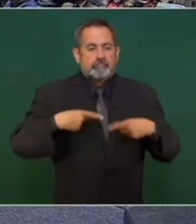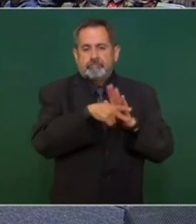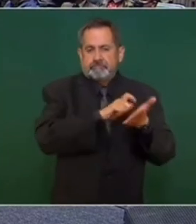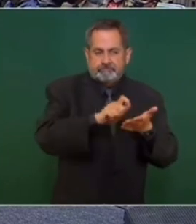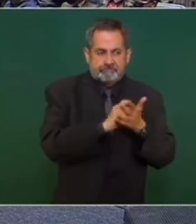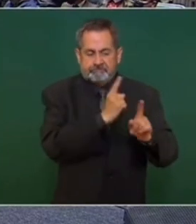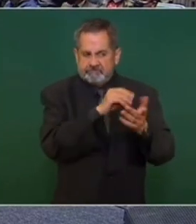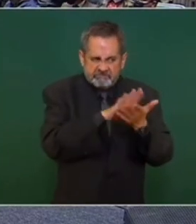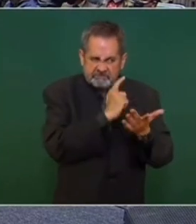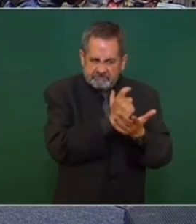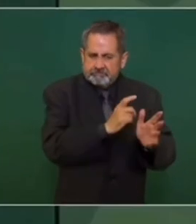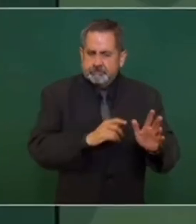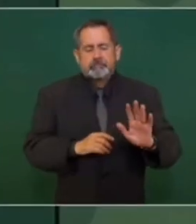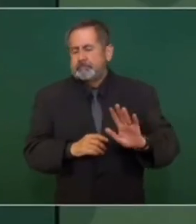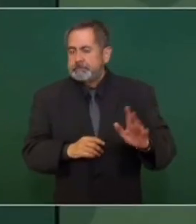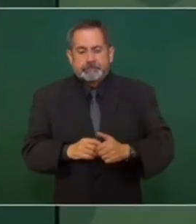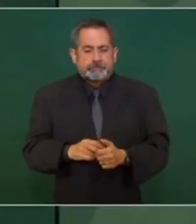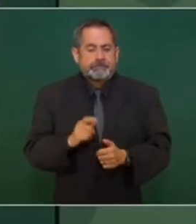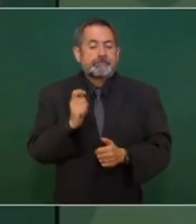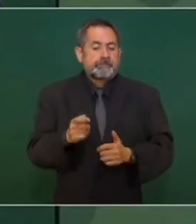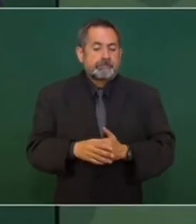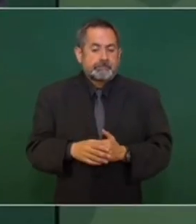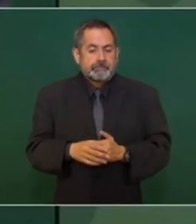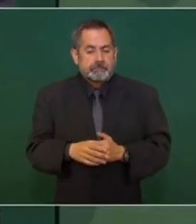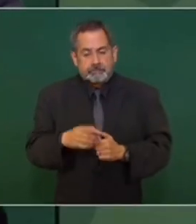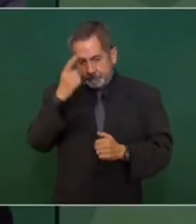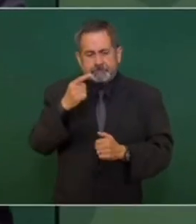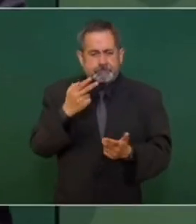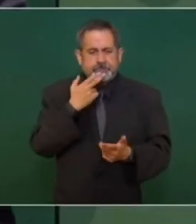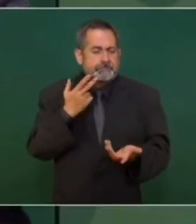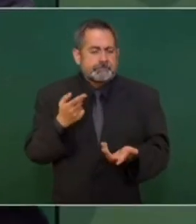y lo hacen muchas veces para